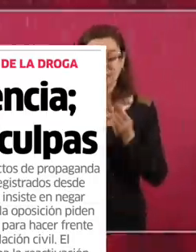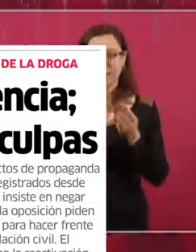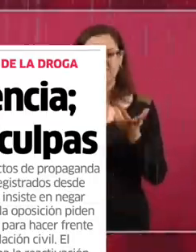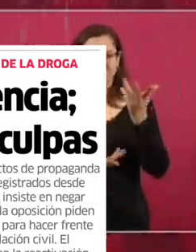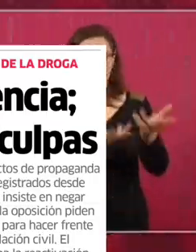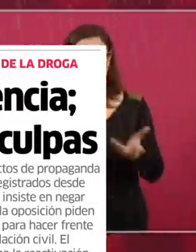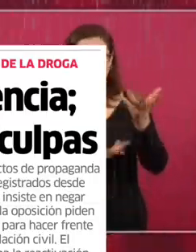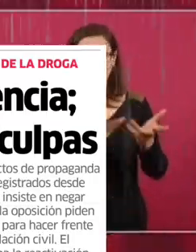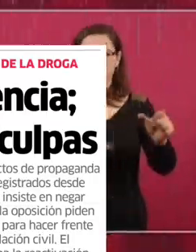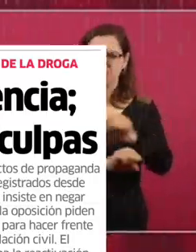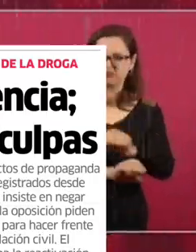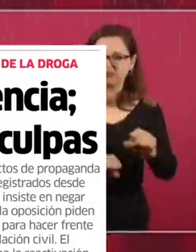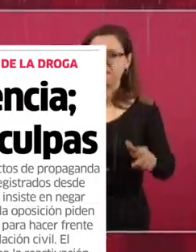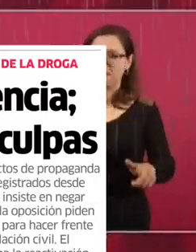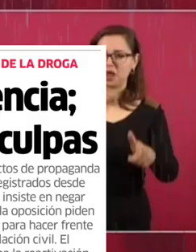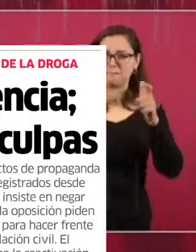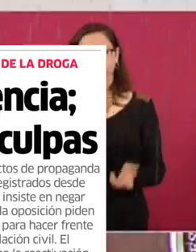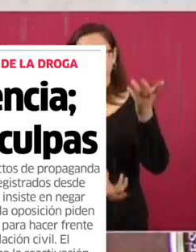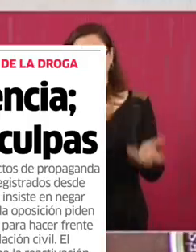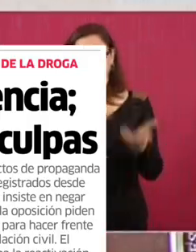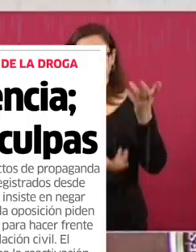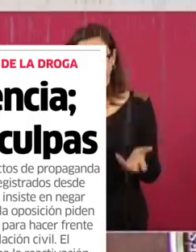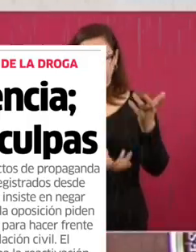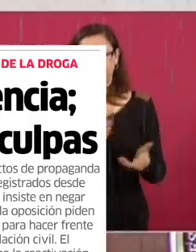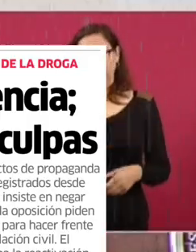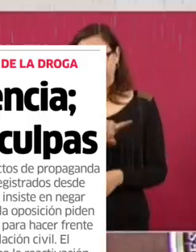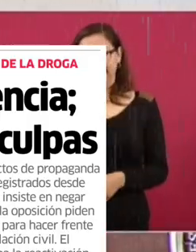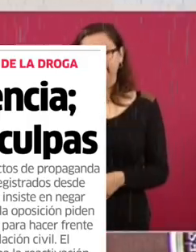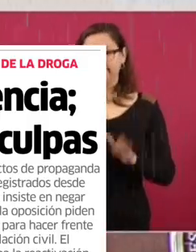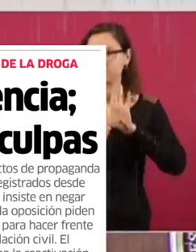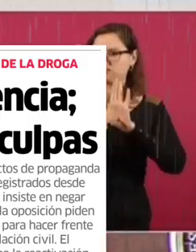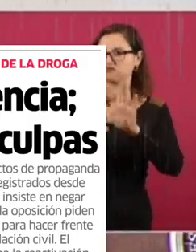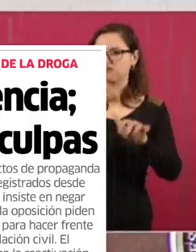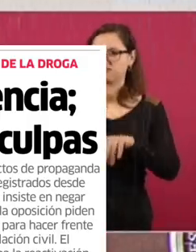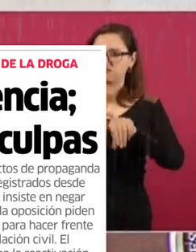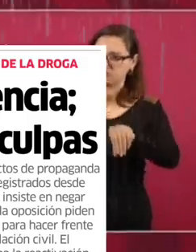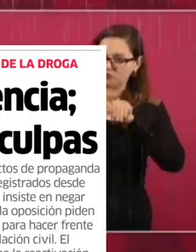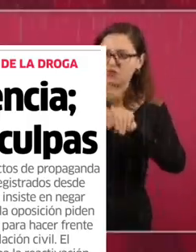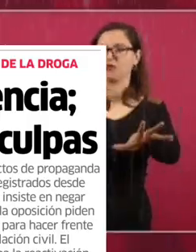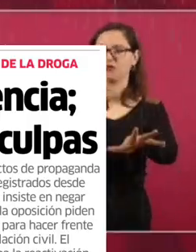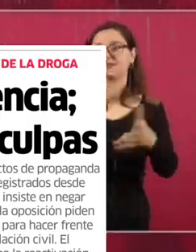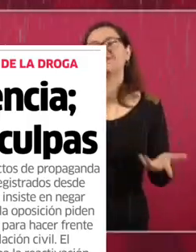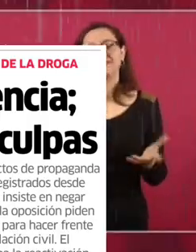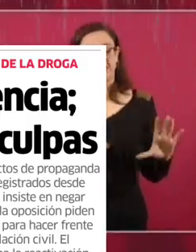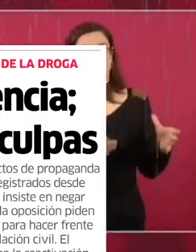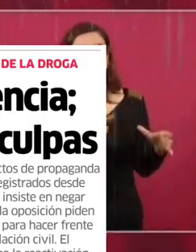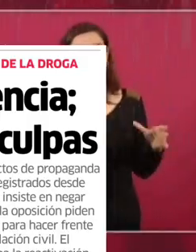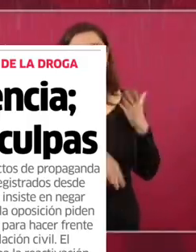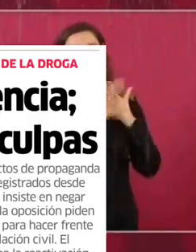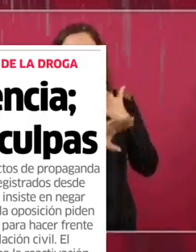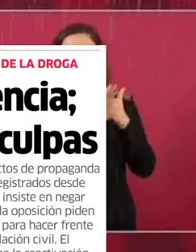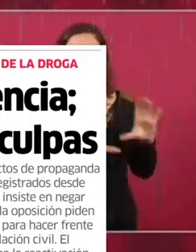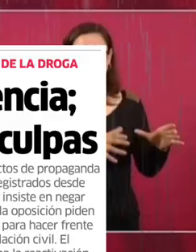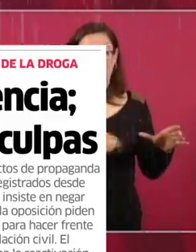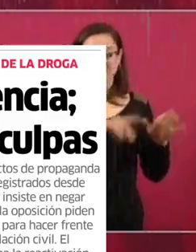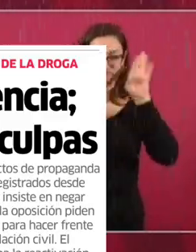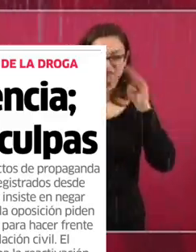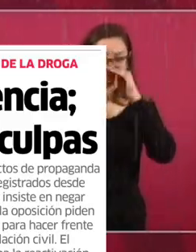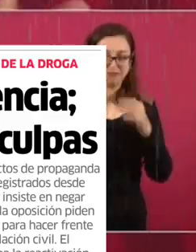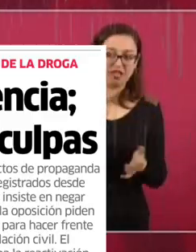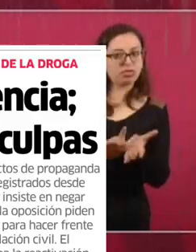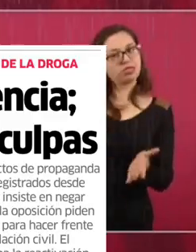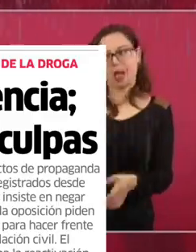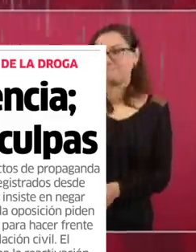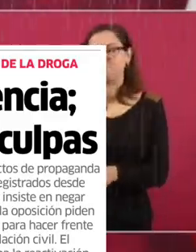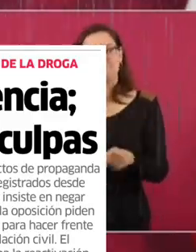de estos grupos. Y hubo propaganda también de la derecha, del conservadurismo. Ayer